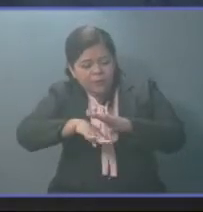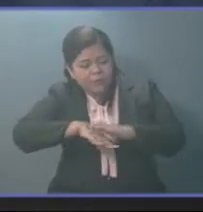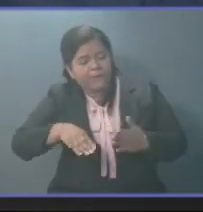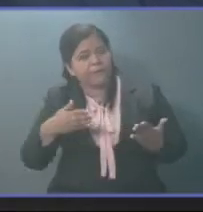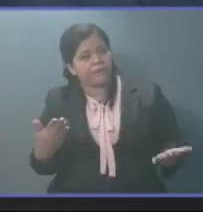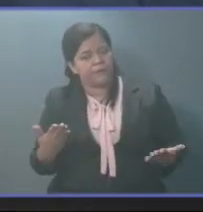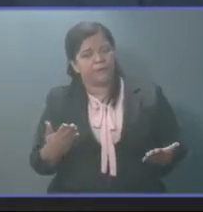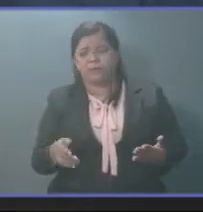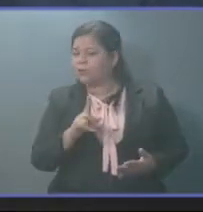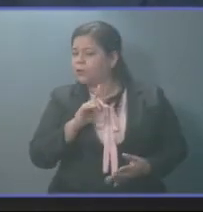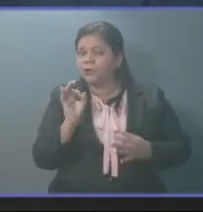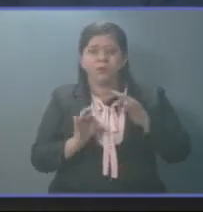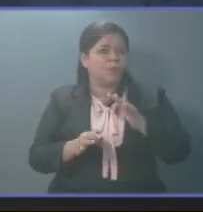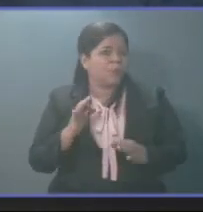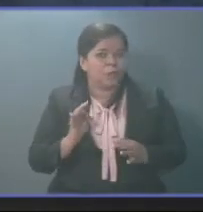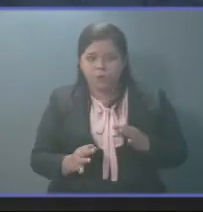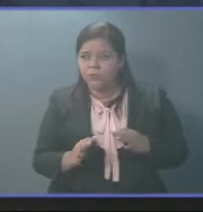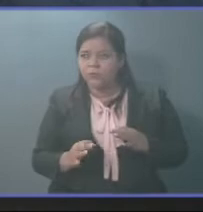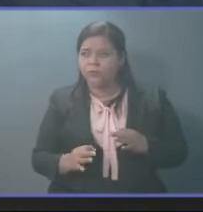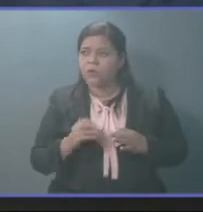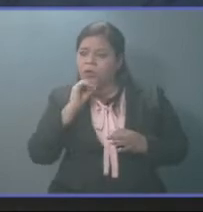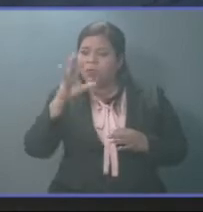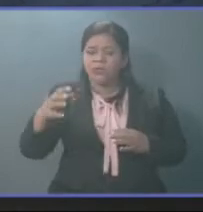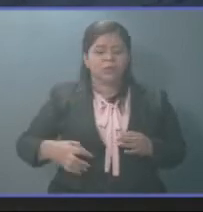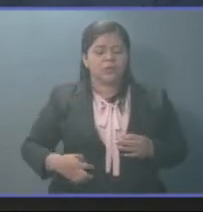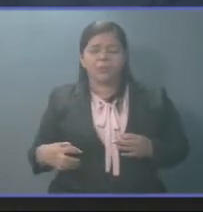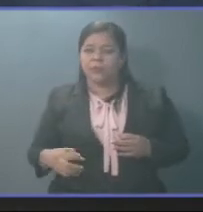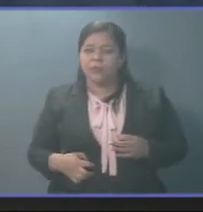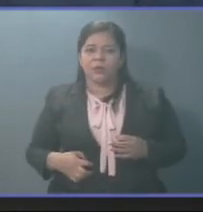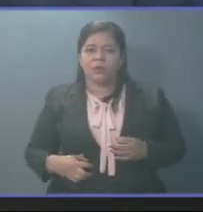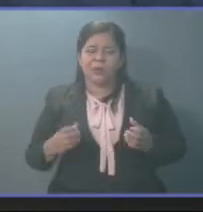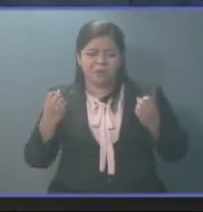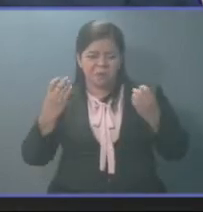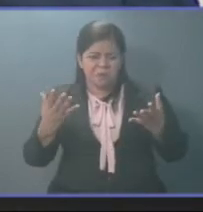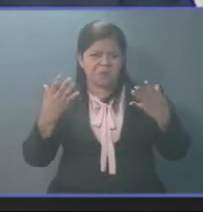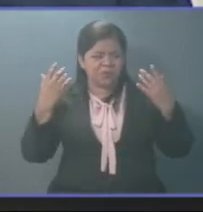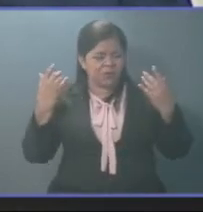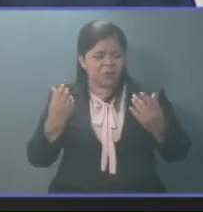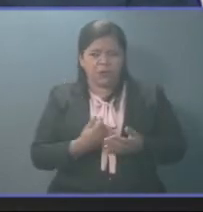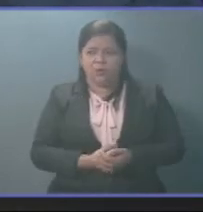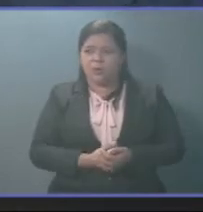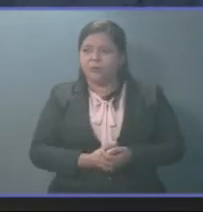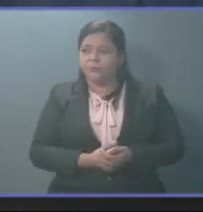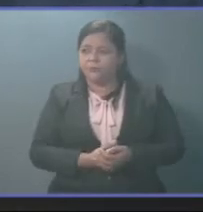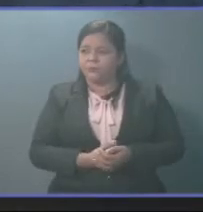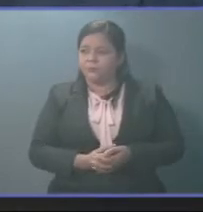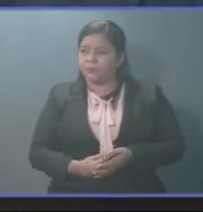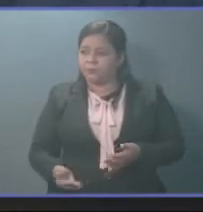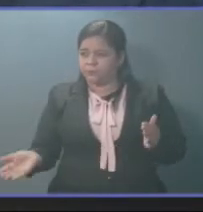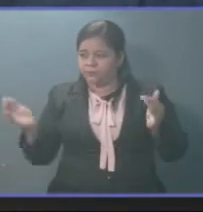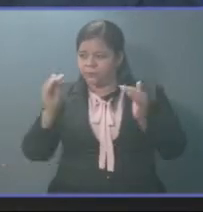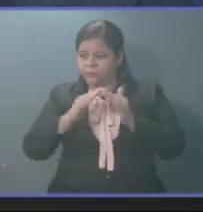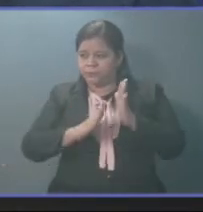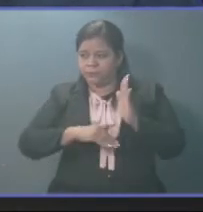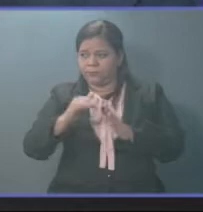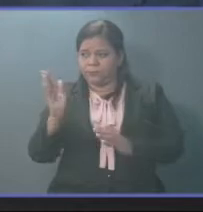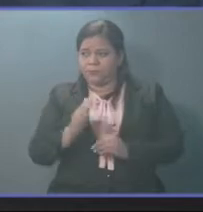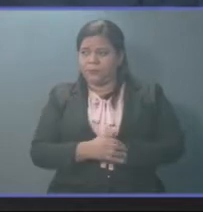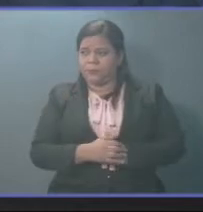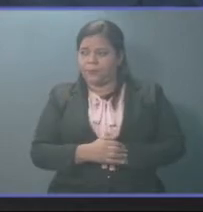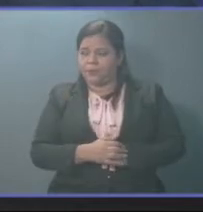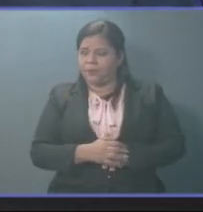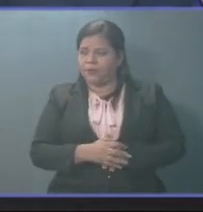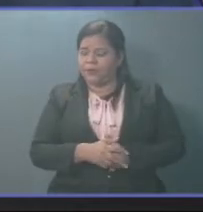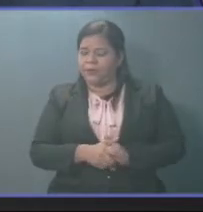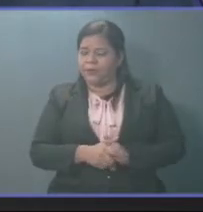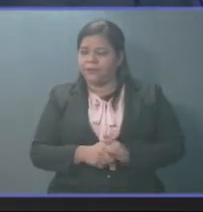No es justo que se les esté mintiendo tantas veces. También ellos conocen y